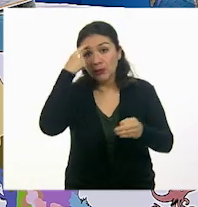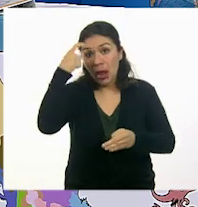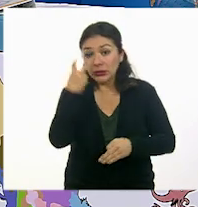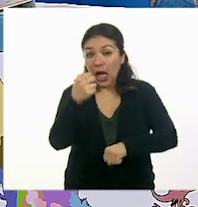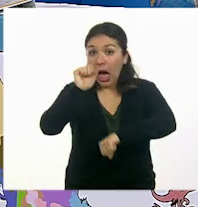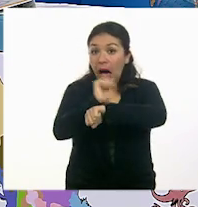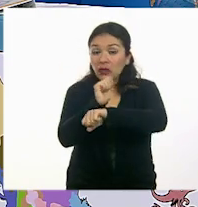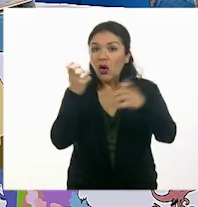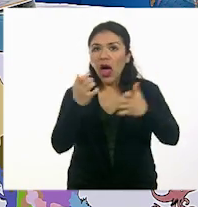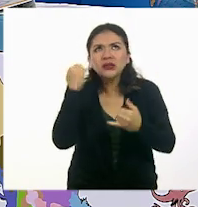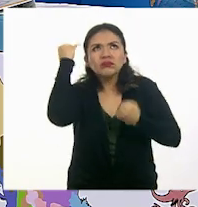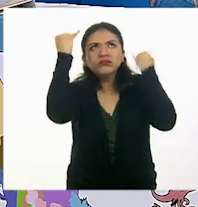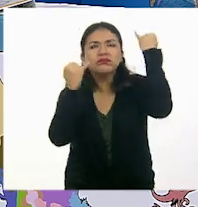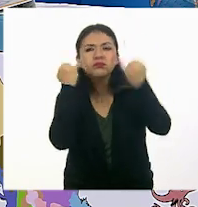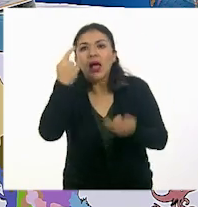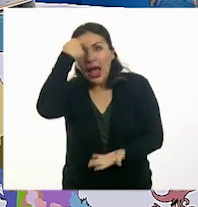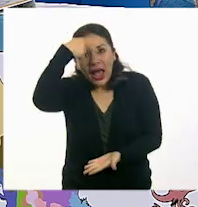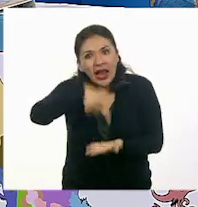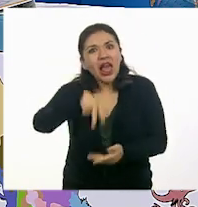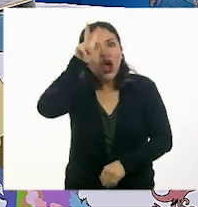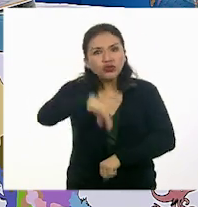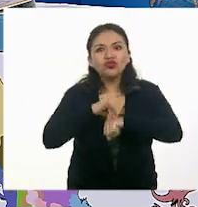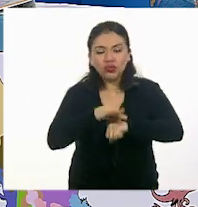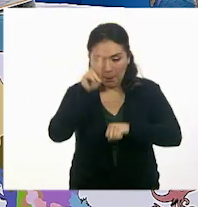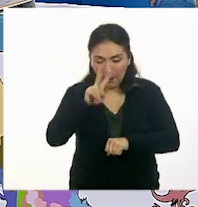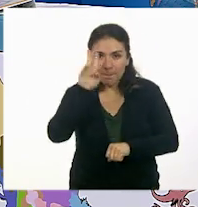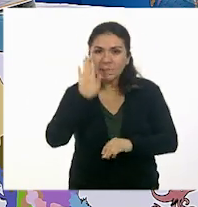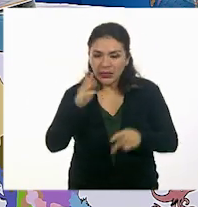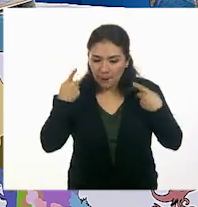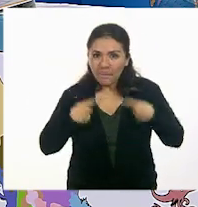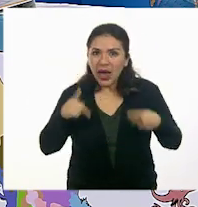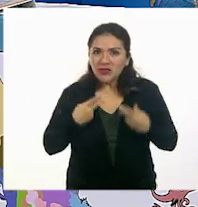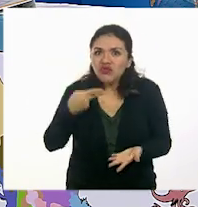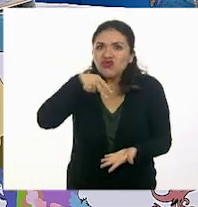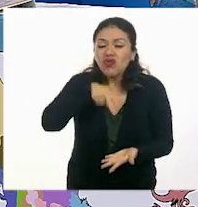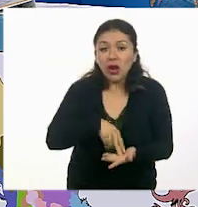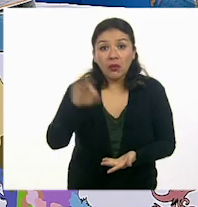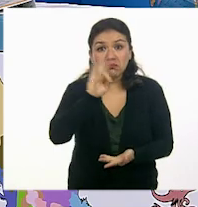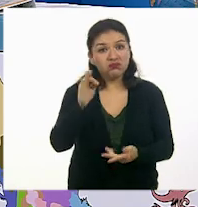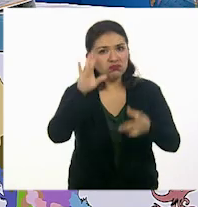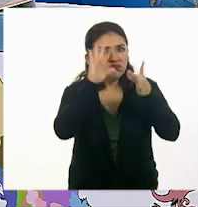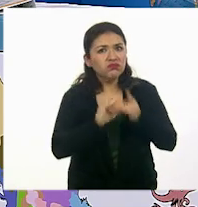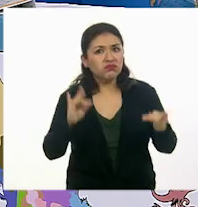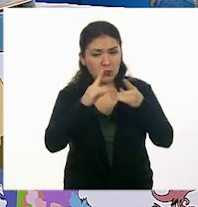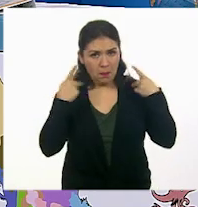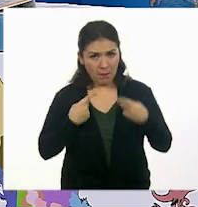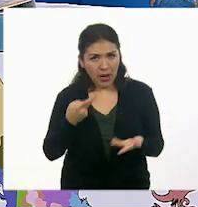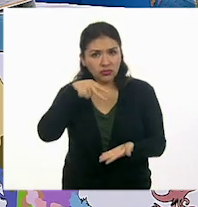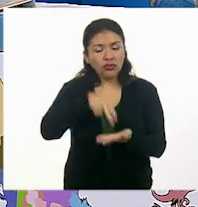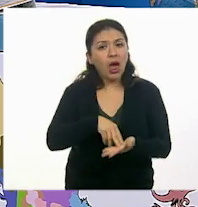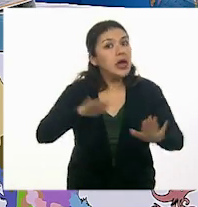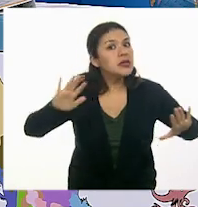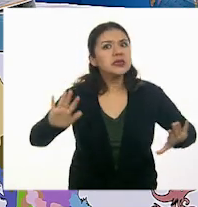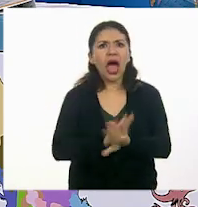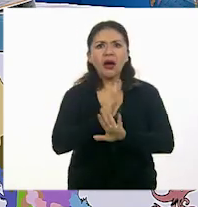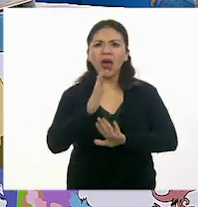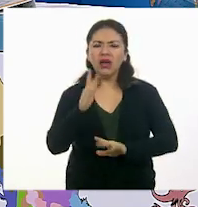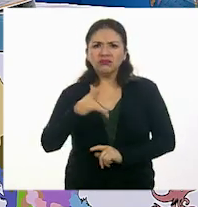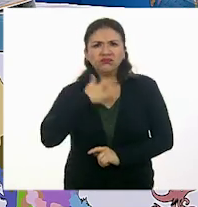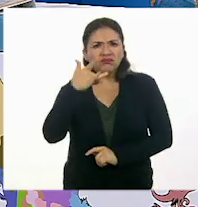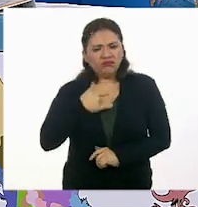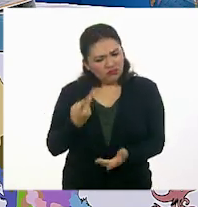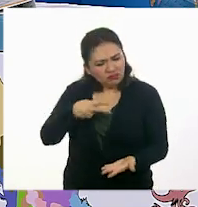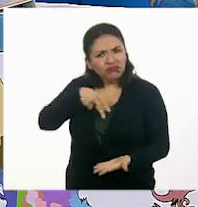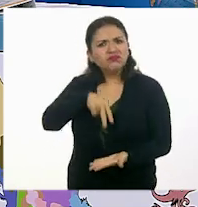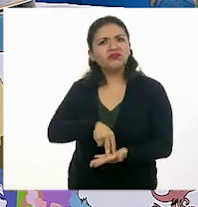construya de manera creíble a su personaje, ya que al decirla, el intérprete de inmediato modifica su actitud y